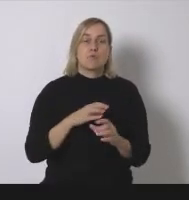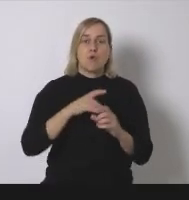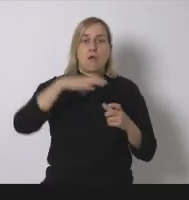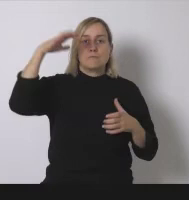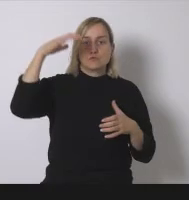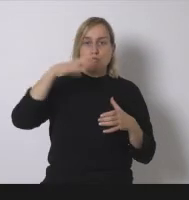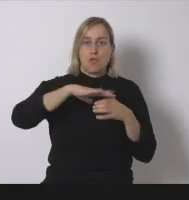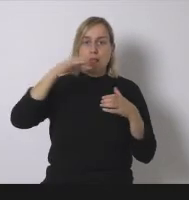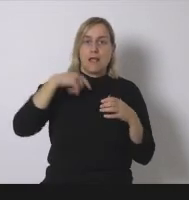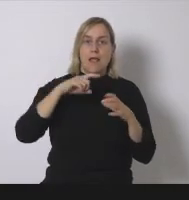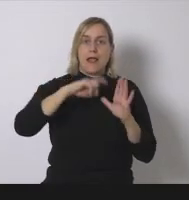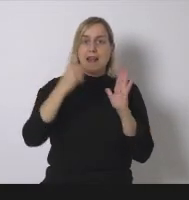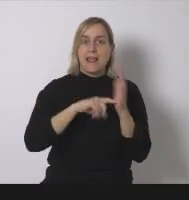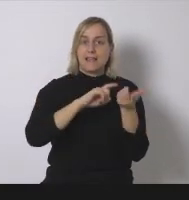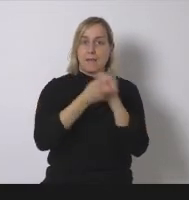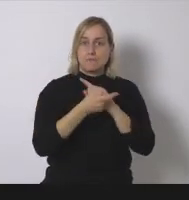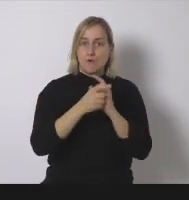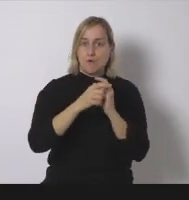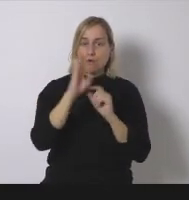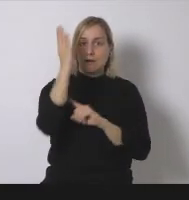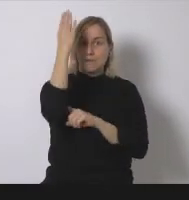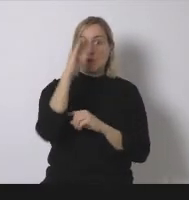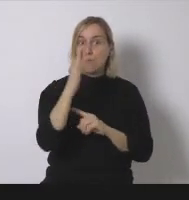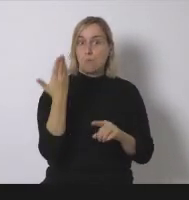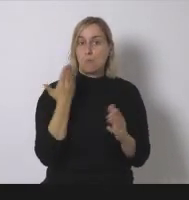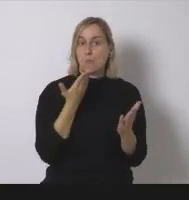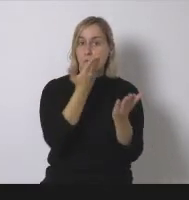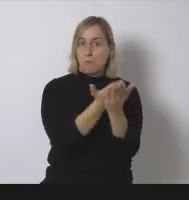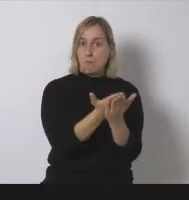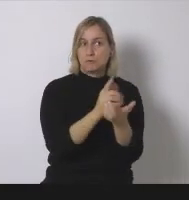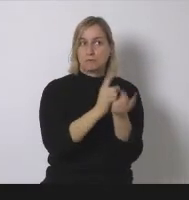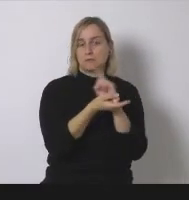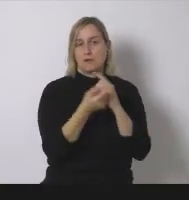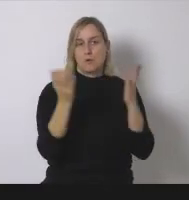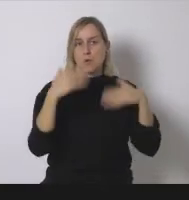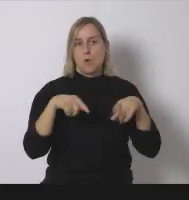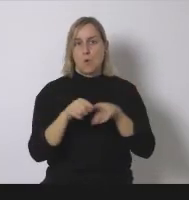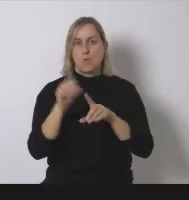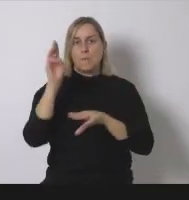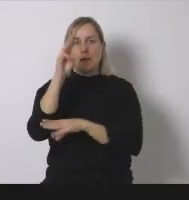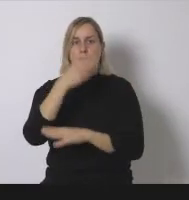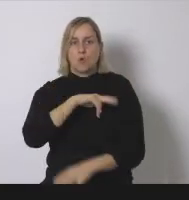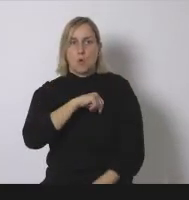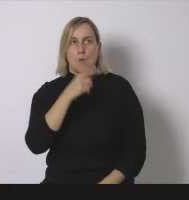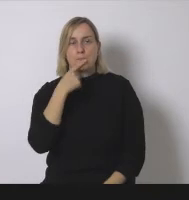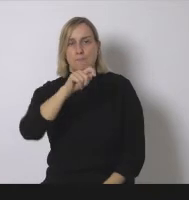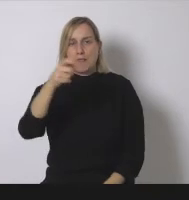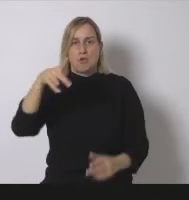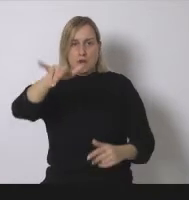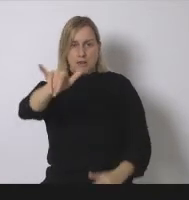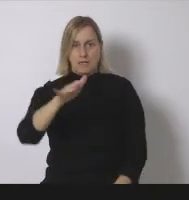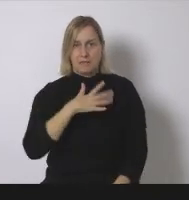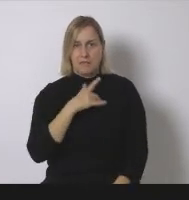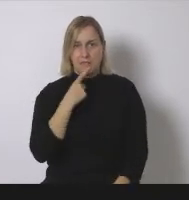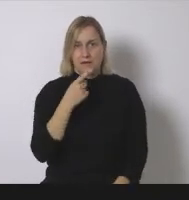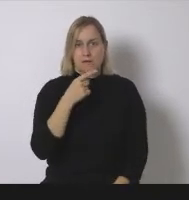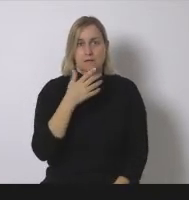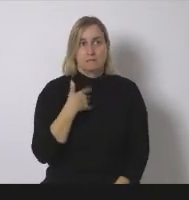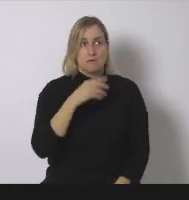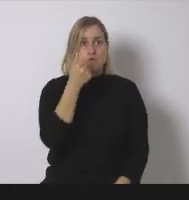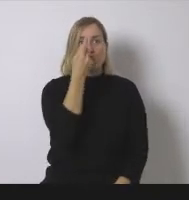similares a las que propone el Parlamento Europeo o la Comisión Europea es decir pongamos estos números como algo modesto porque